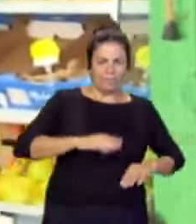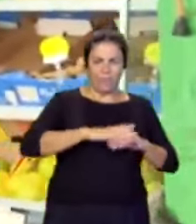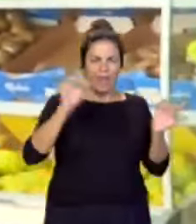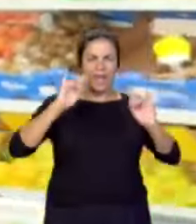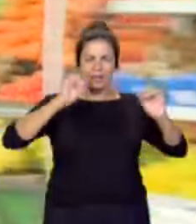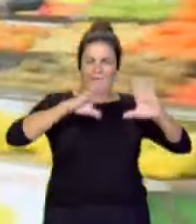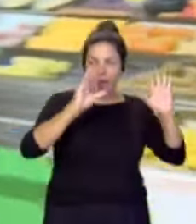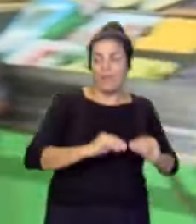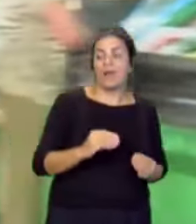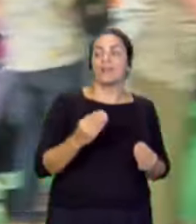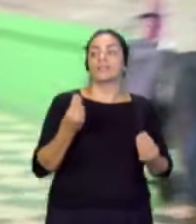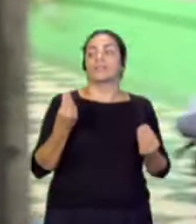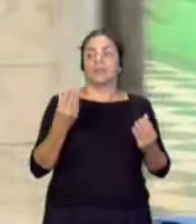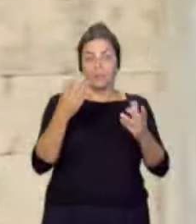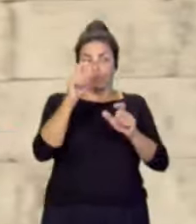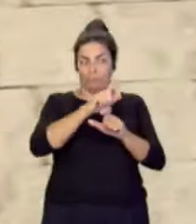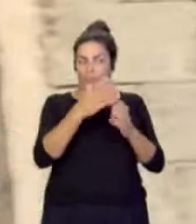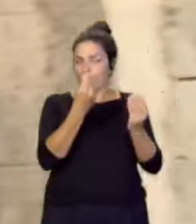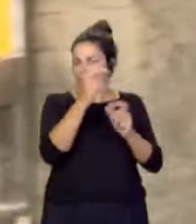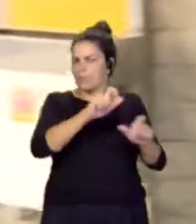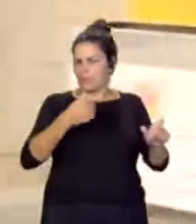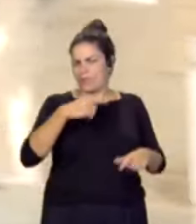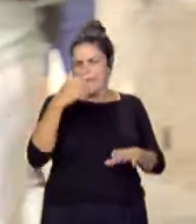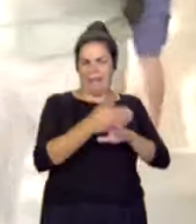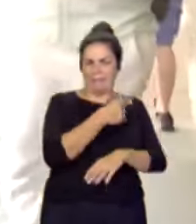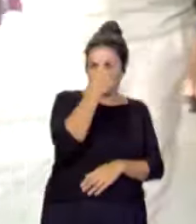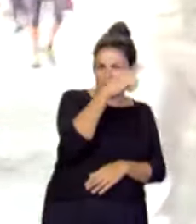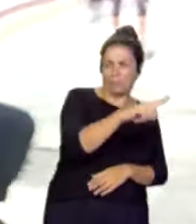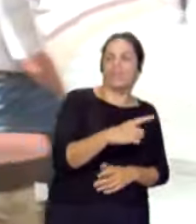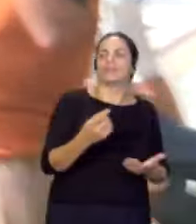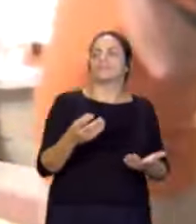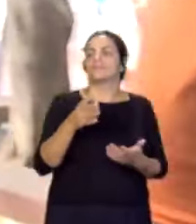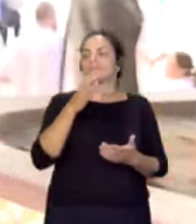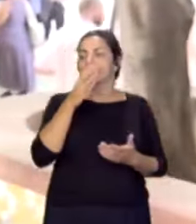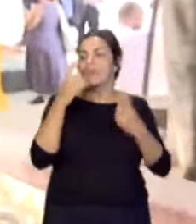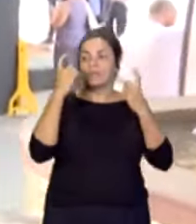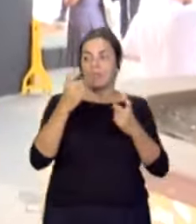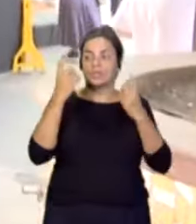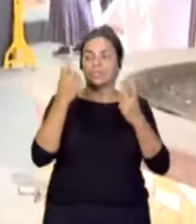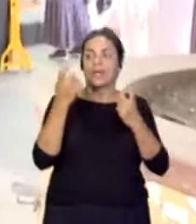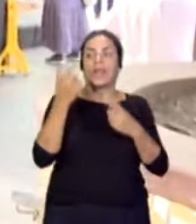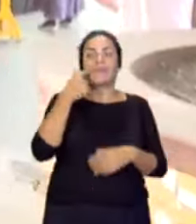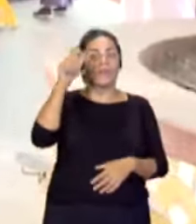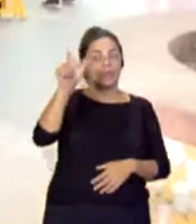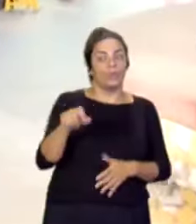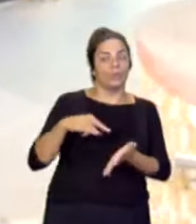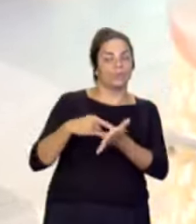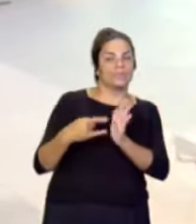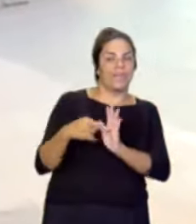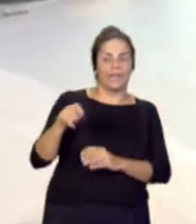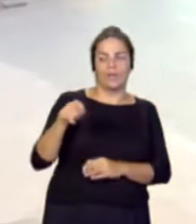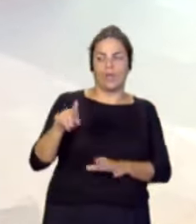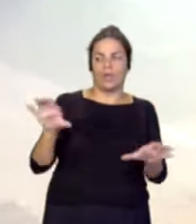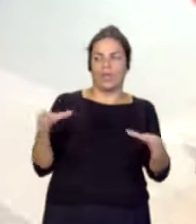que les suenan el móvil, muchos de ellos estaban avisados y si te parece lo que vamos a intentar es que uno de los técnicos del